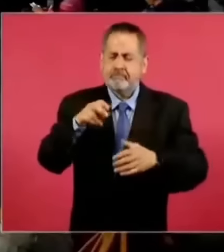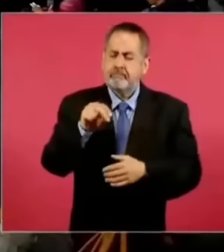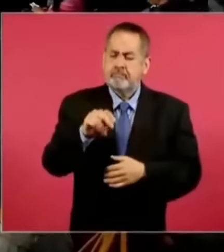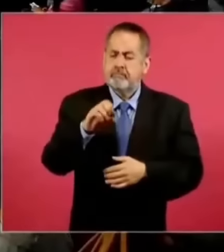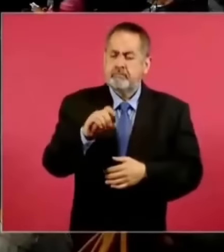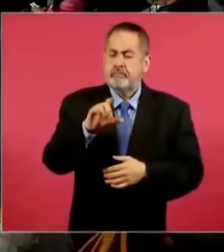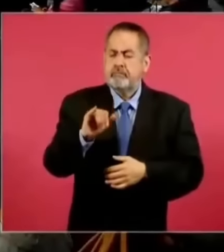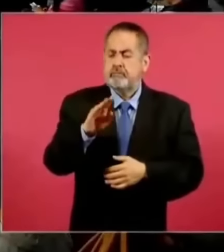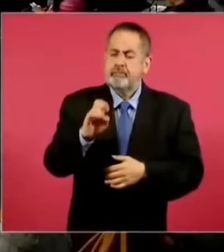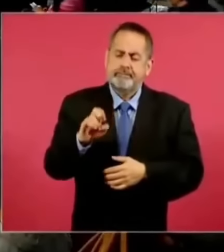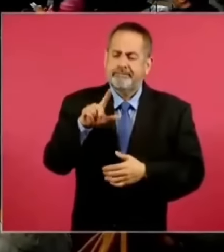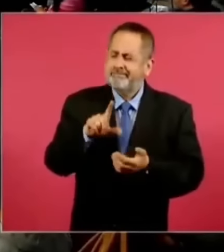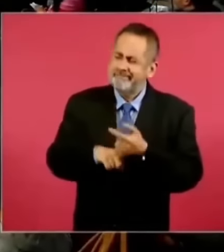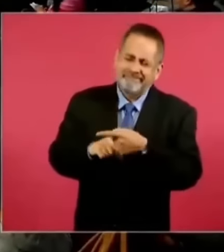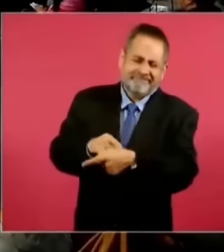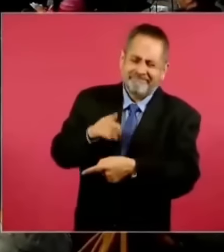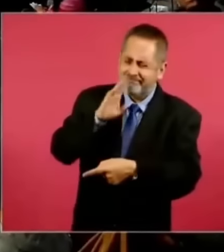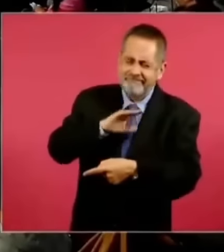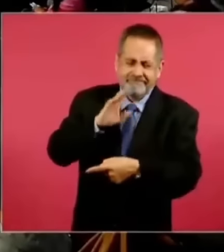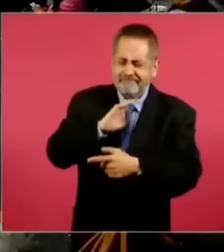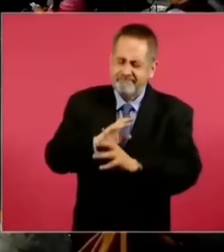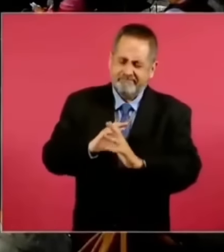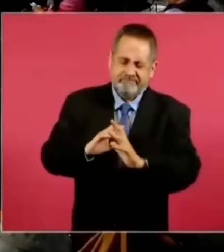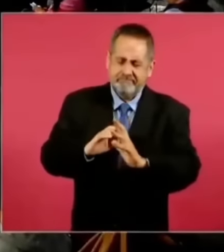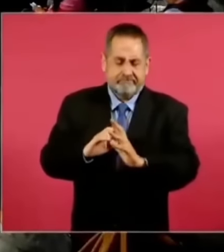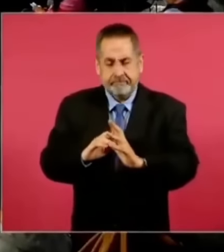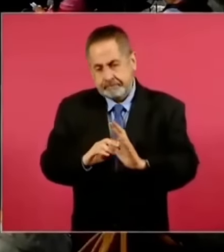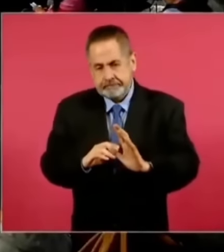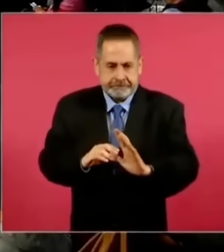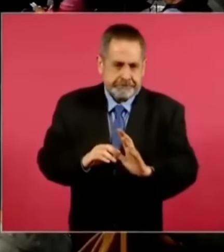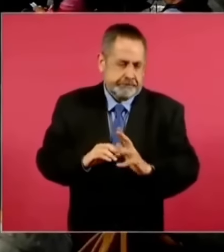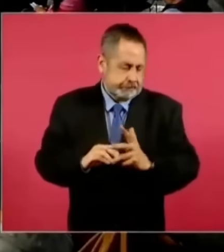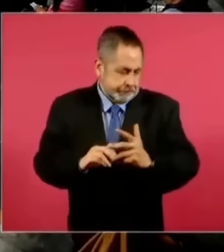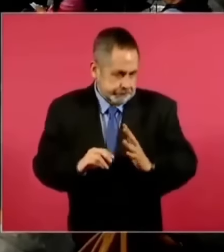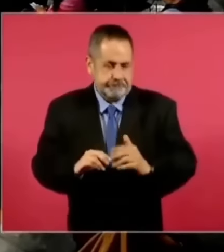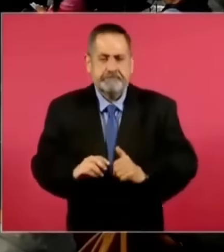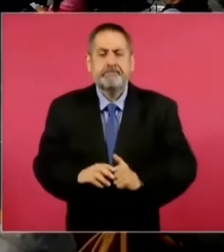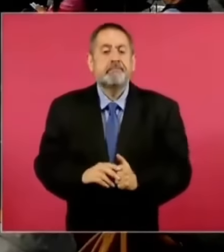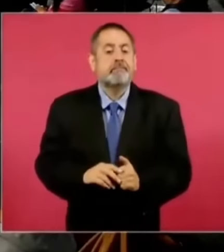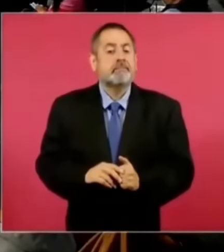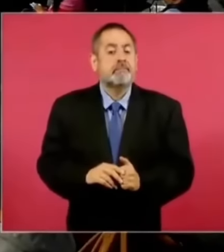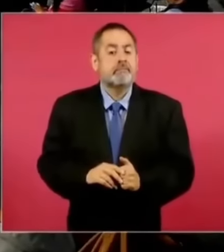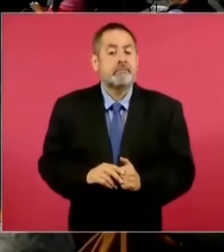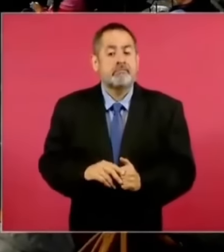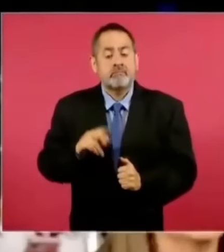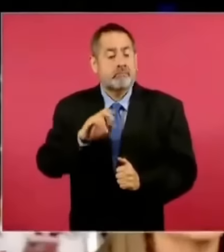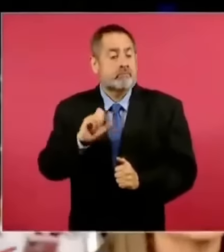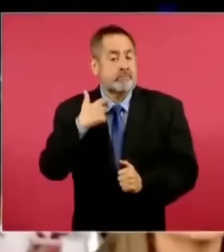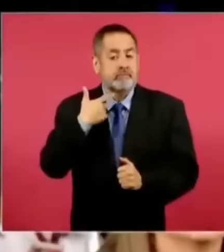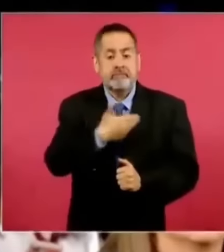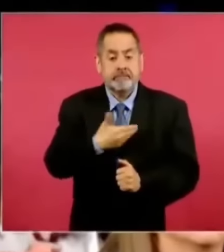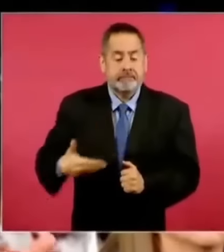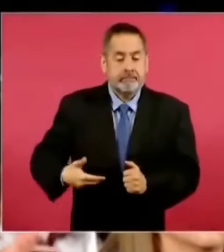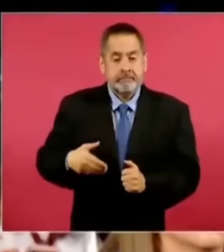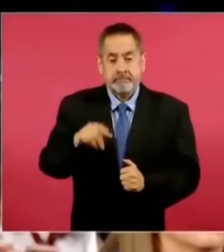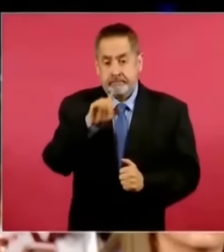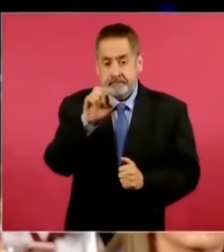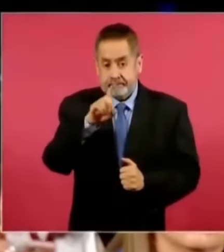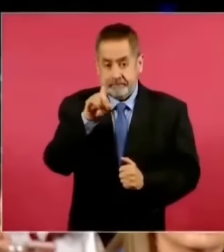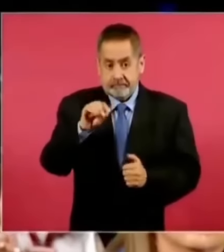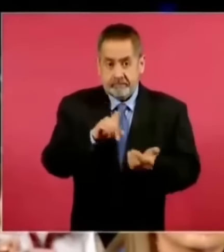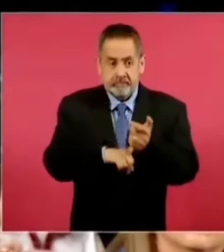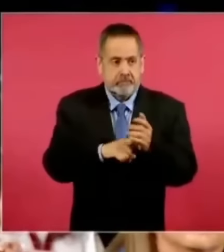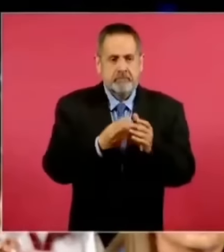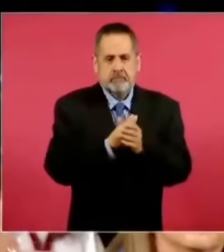empleando y la realidad, presidente, es que el expresidente Zedillo lo hizo en un lugar